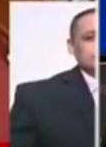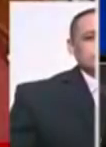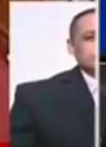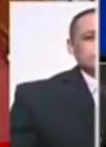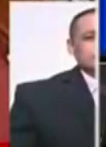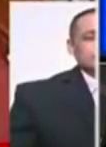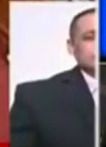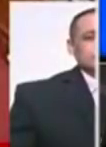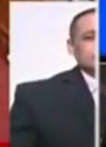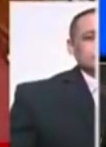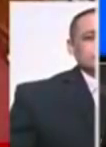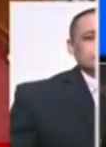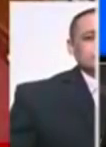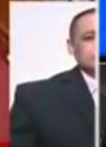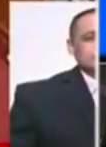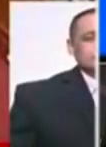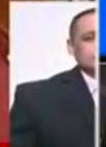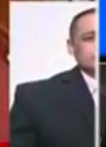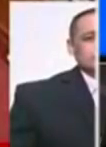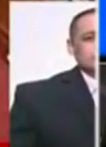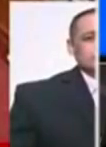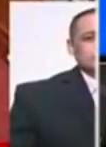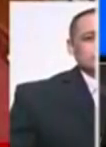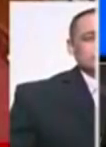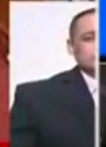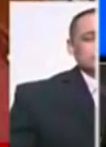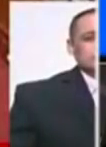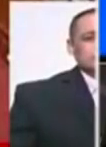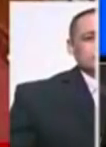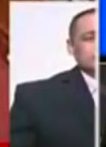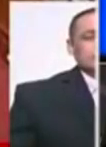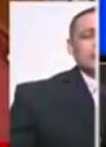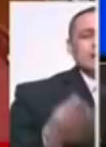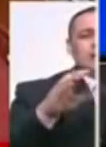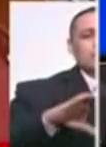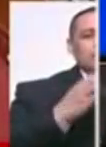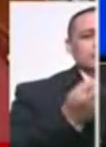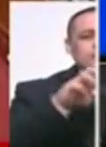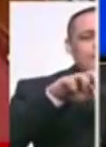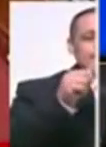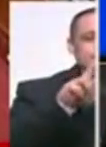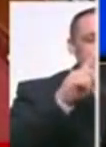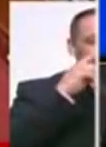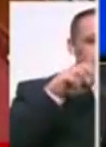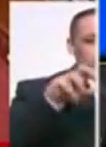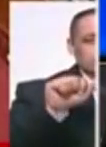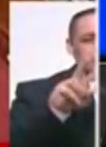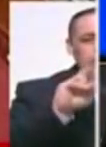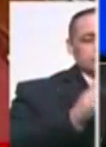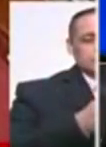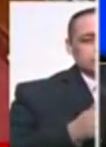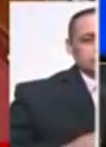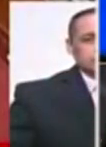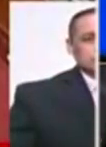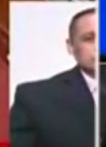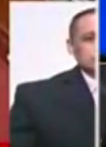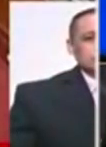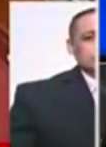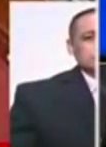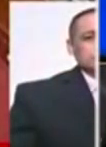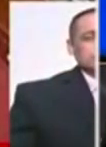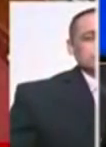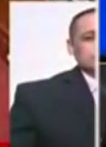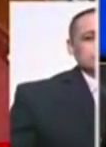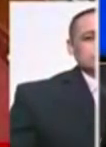involucrados en serios casos penales que involucra colaboración eficaz. Entonces, qué curioso, ¿no? Llega